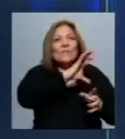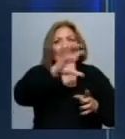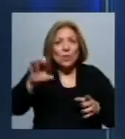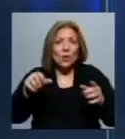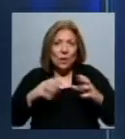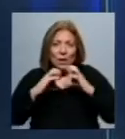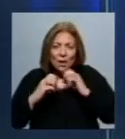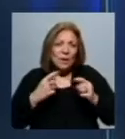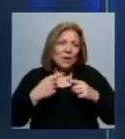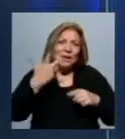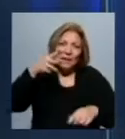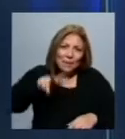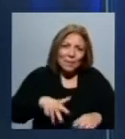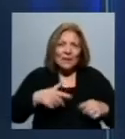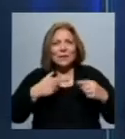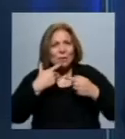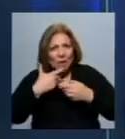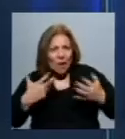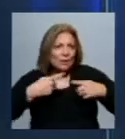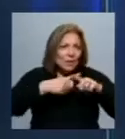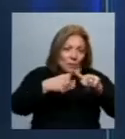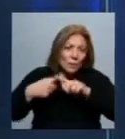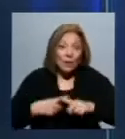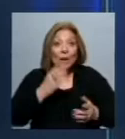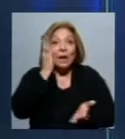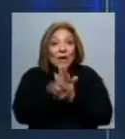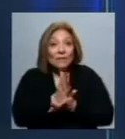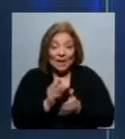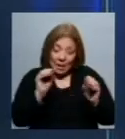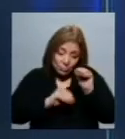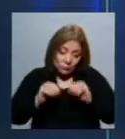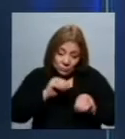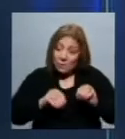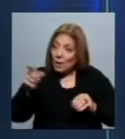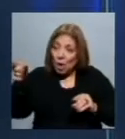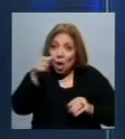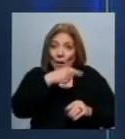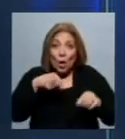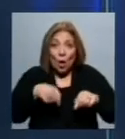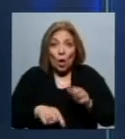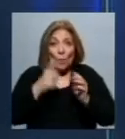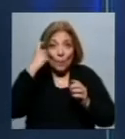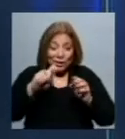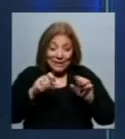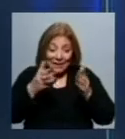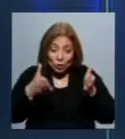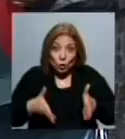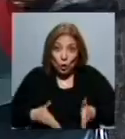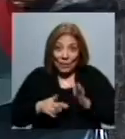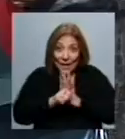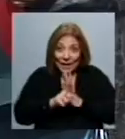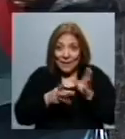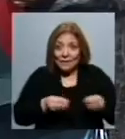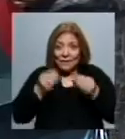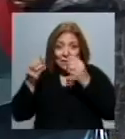comunicación y se discutieron antes de tres meses en forma pública y eso terminó en unas bases de lo que hoy es este proyecto de ley. ¿Recoge